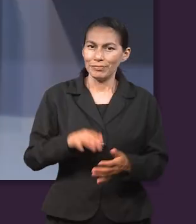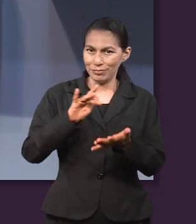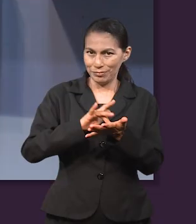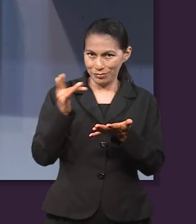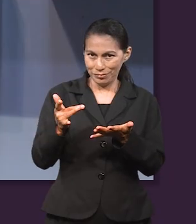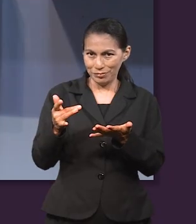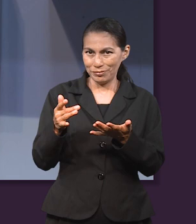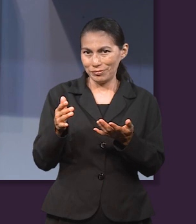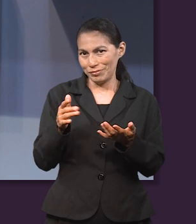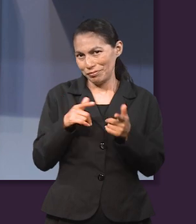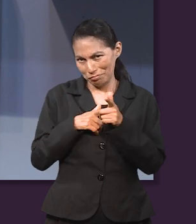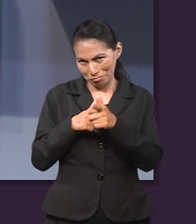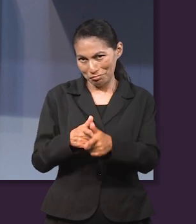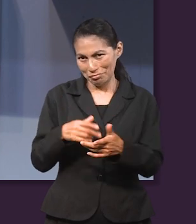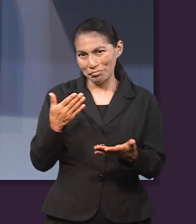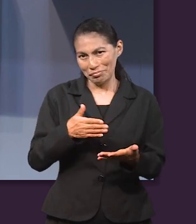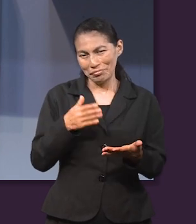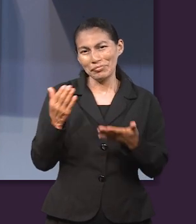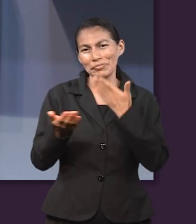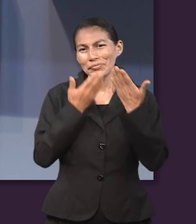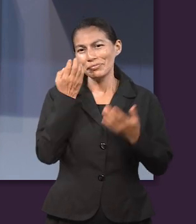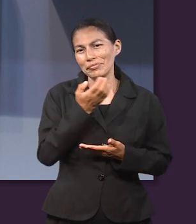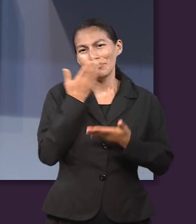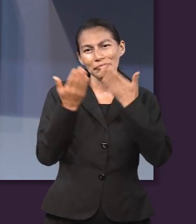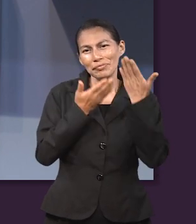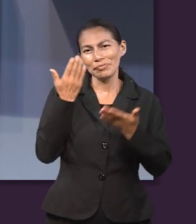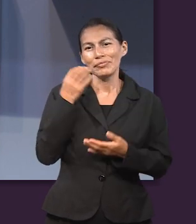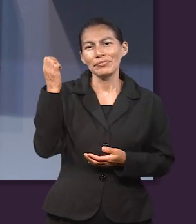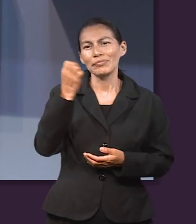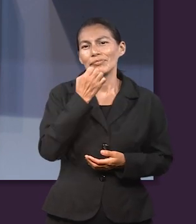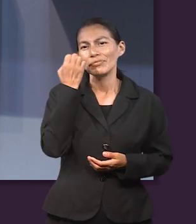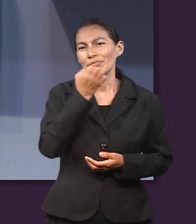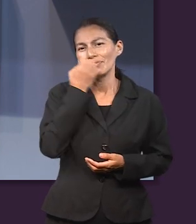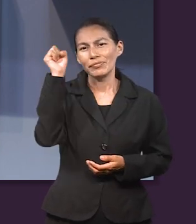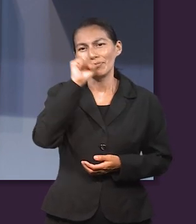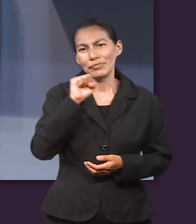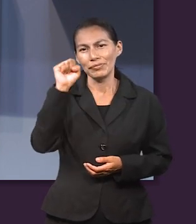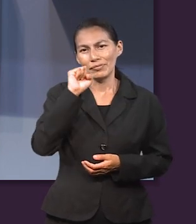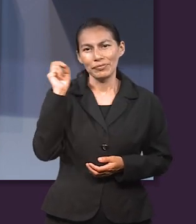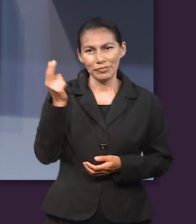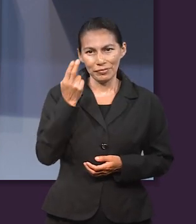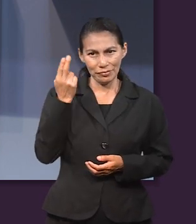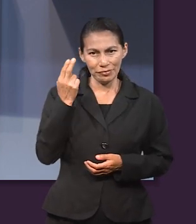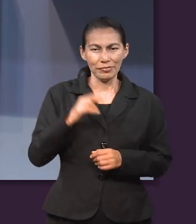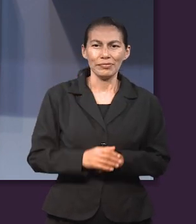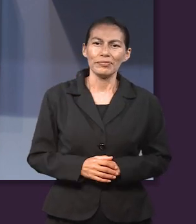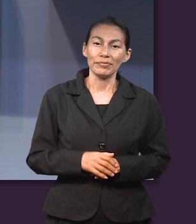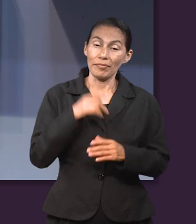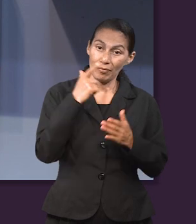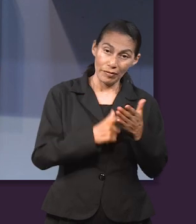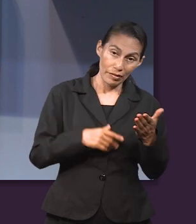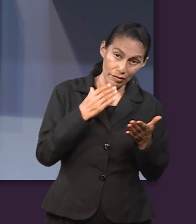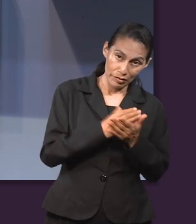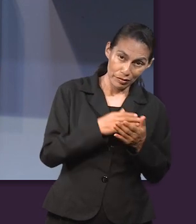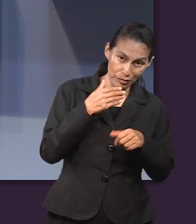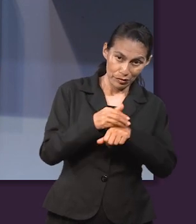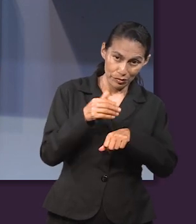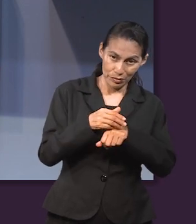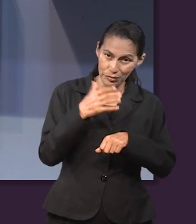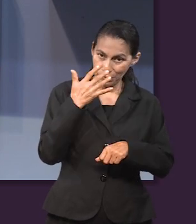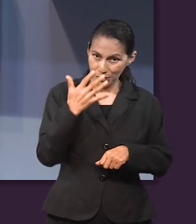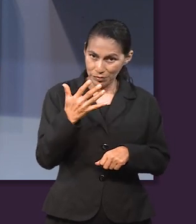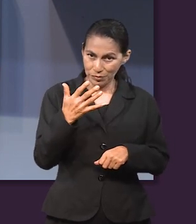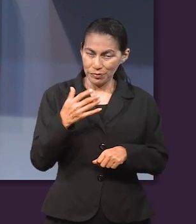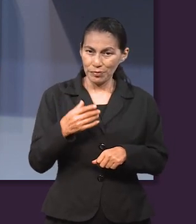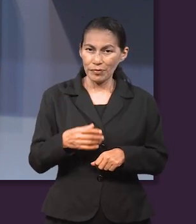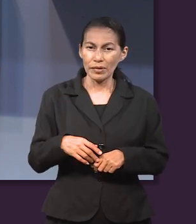Gracias por seguir con nosotros en este repaso de la Escuela Sabática Universitaria. Estamos hablando sobre la lección 5 de este trimestre